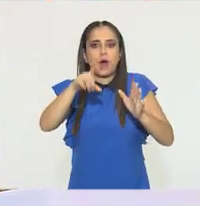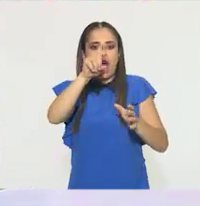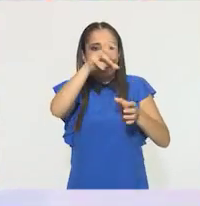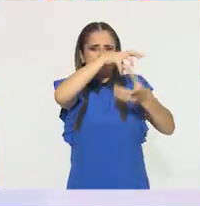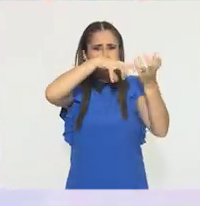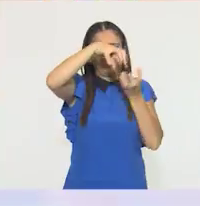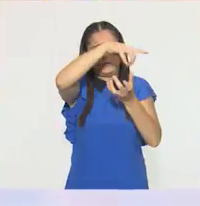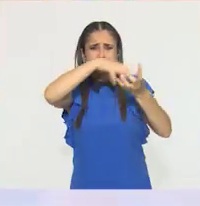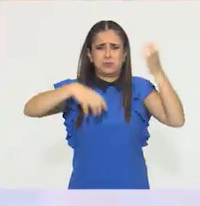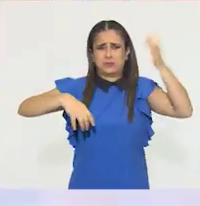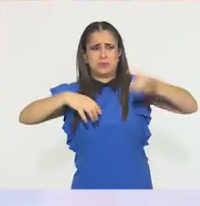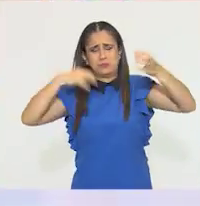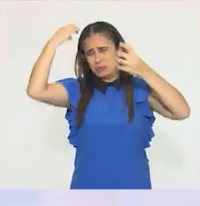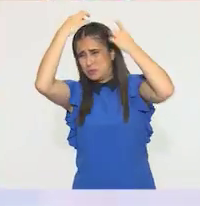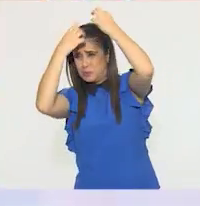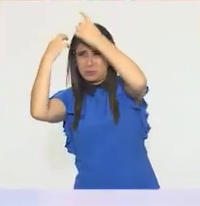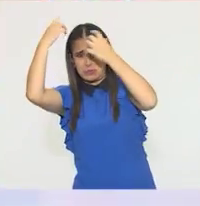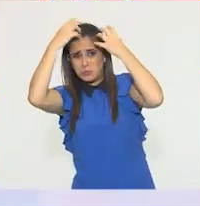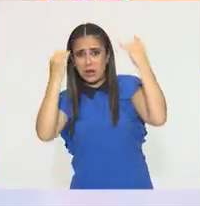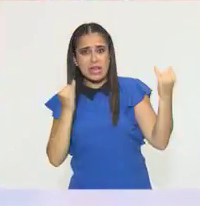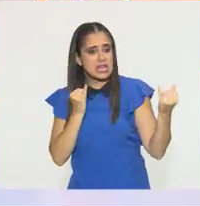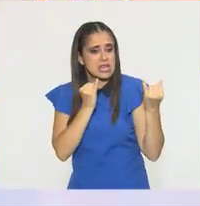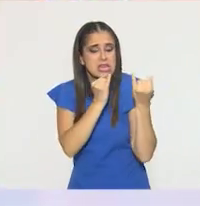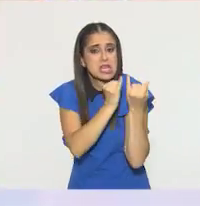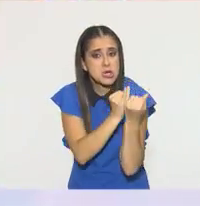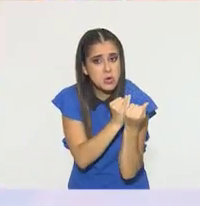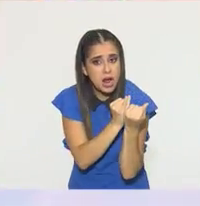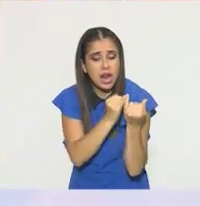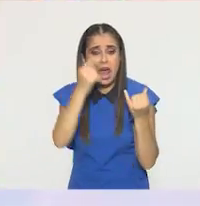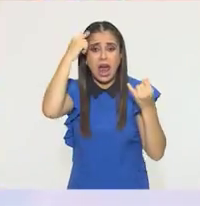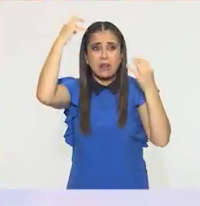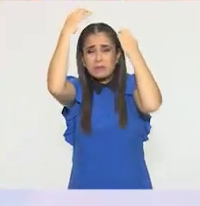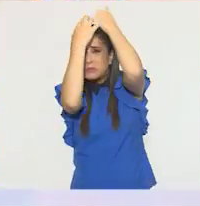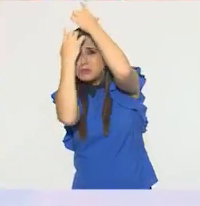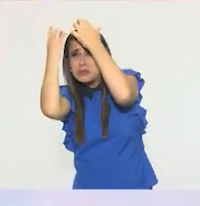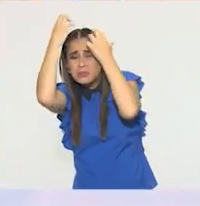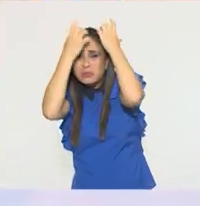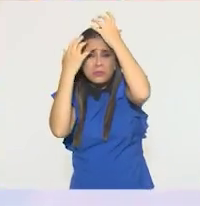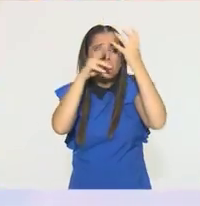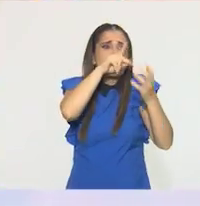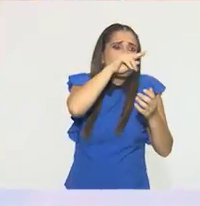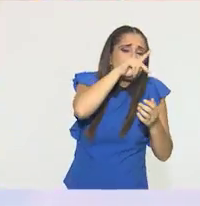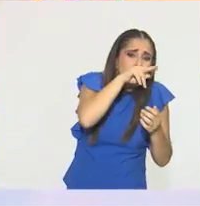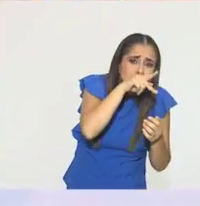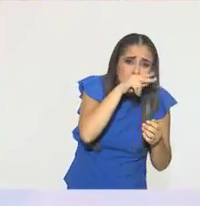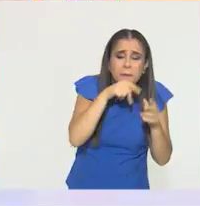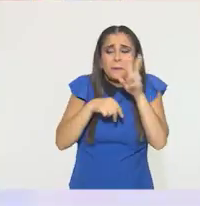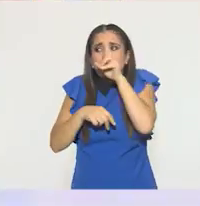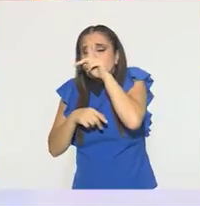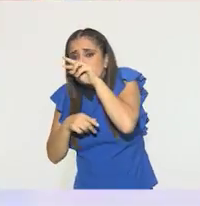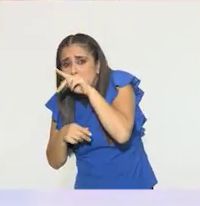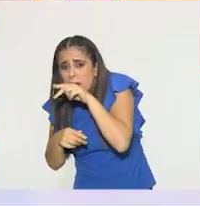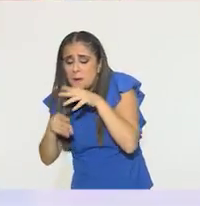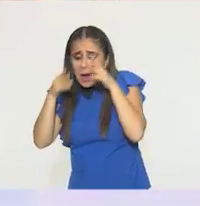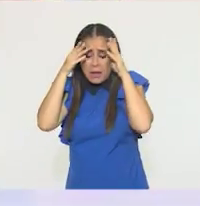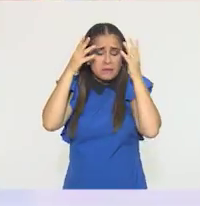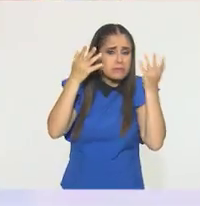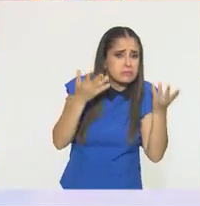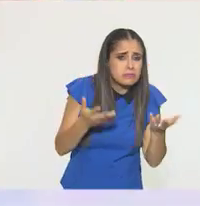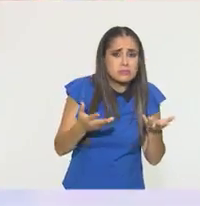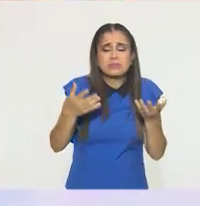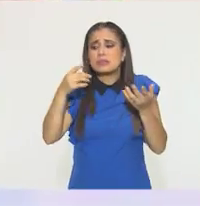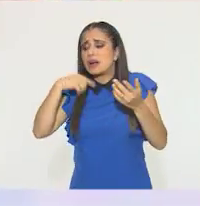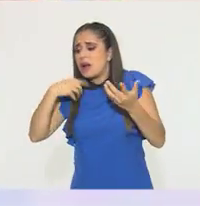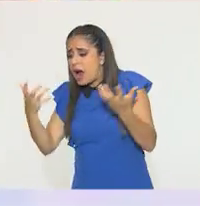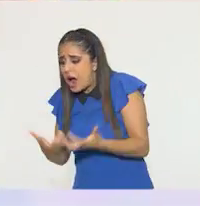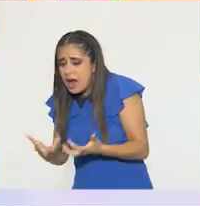y el agua. Porque nuestra mente funciona exactamente igual. Cuando estamos llenos de preocupaciones, empezamos a hacer las cosas que tenemos que